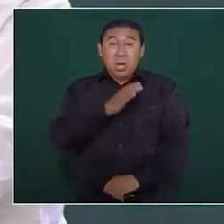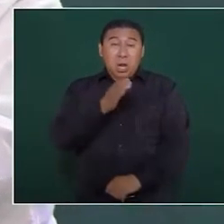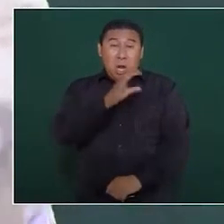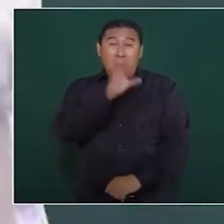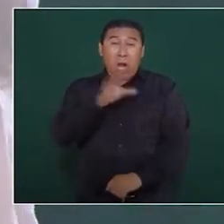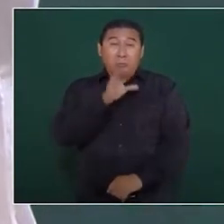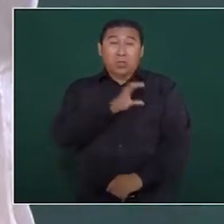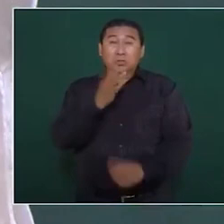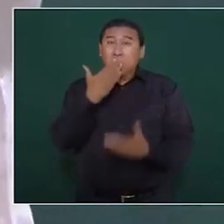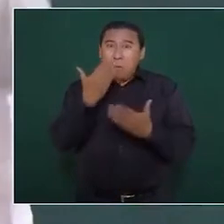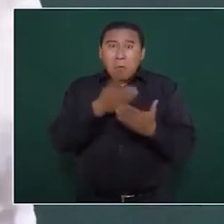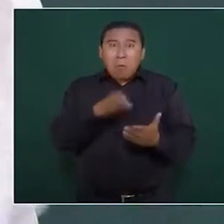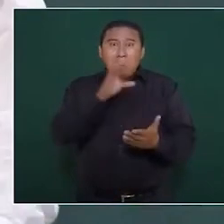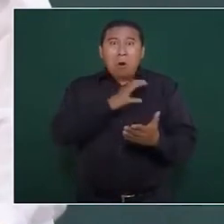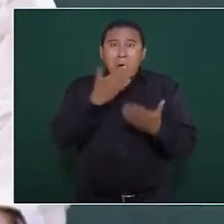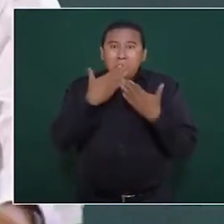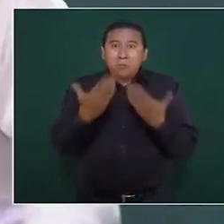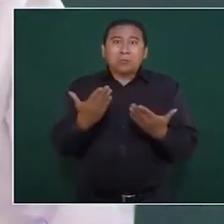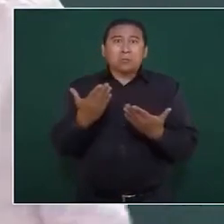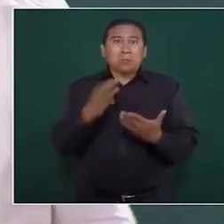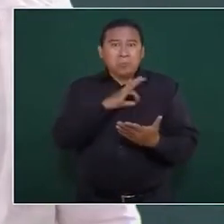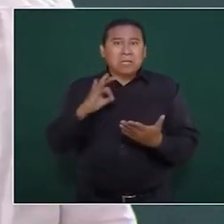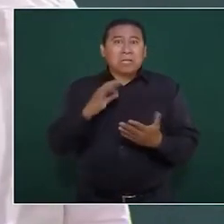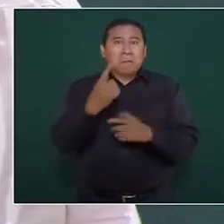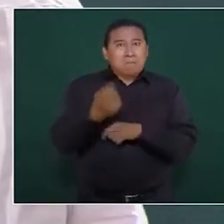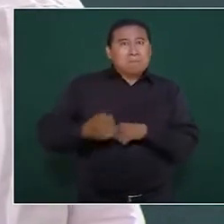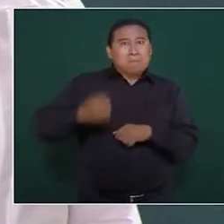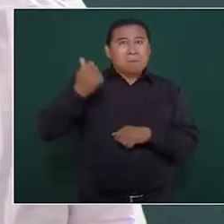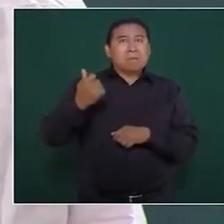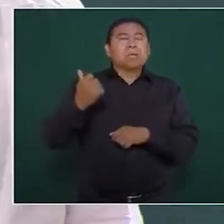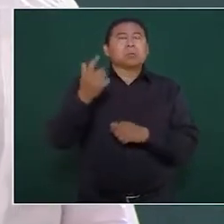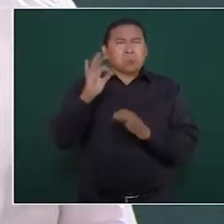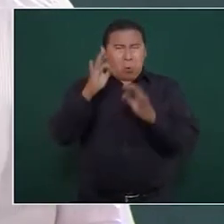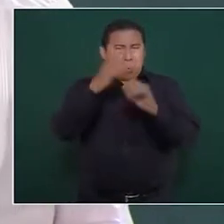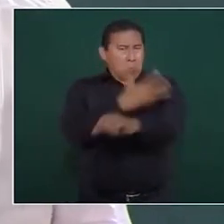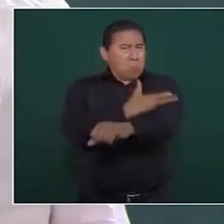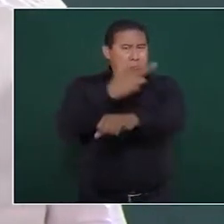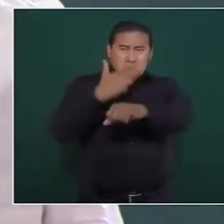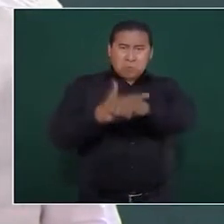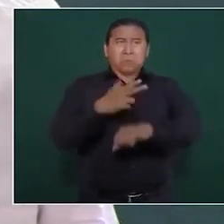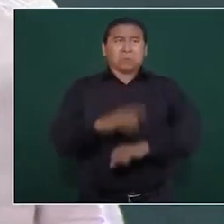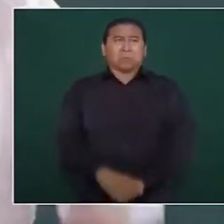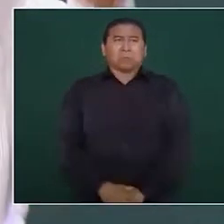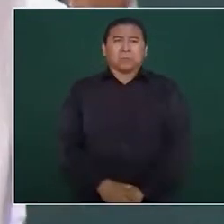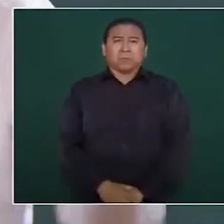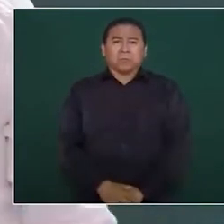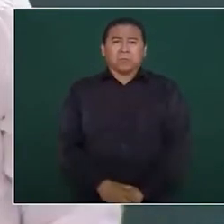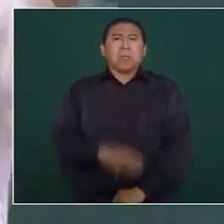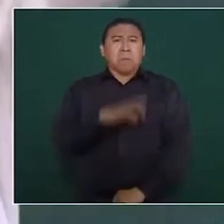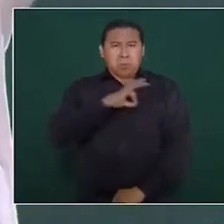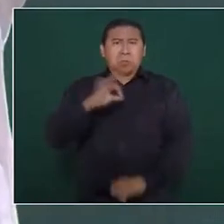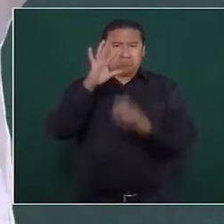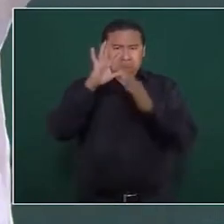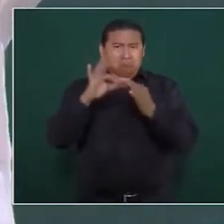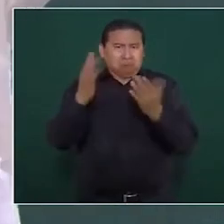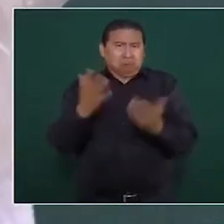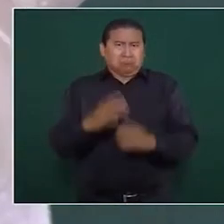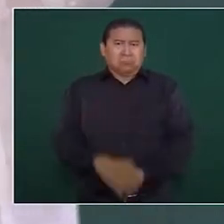es de primera íntegra honesta y podría decir